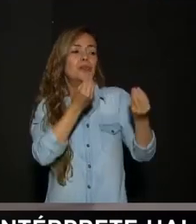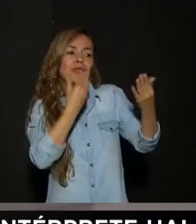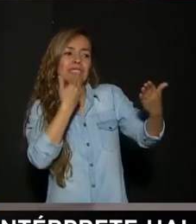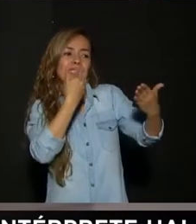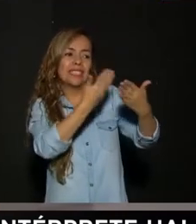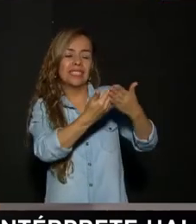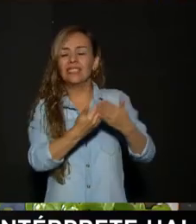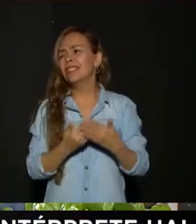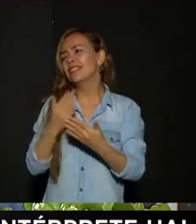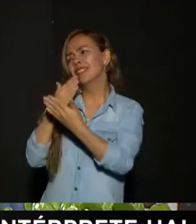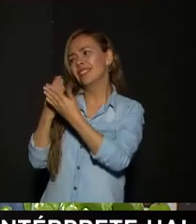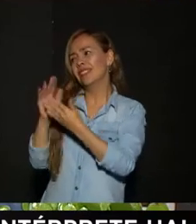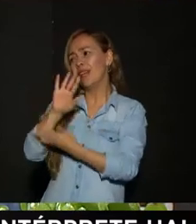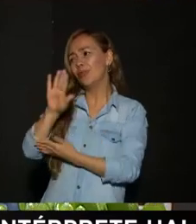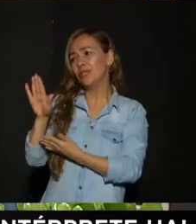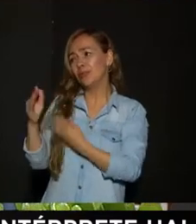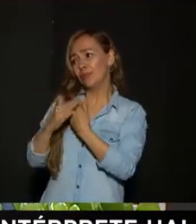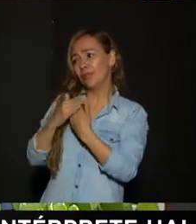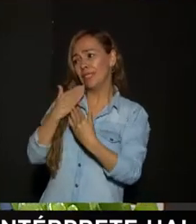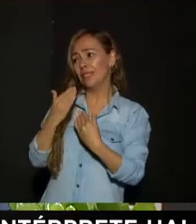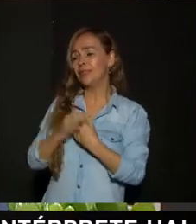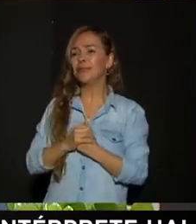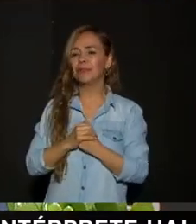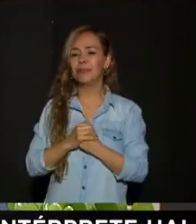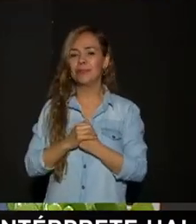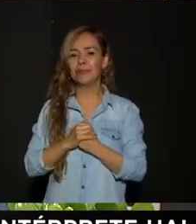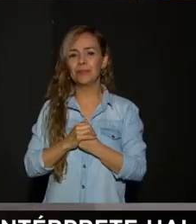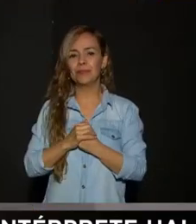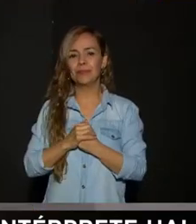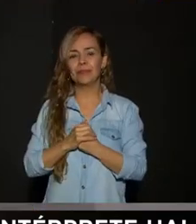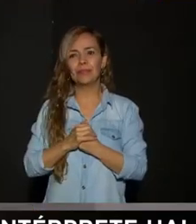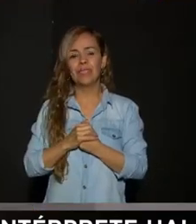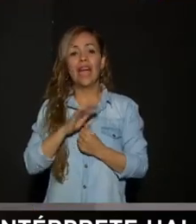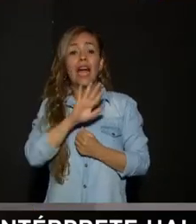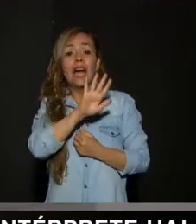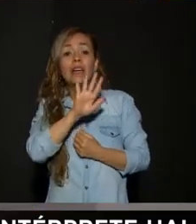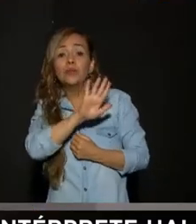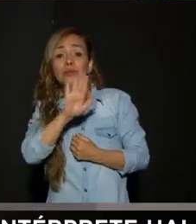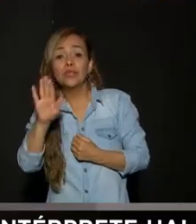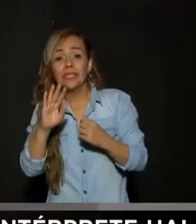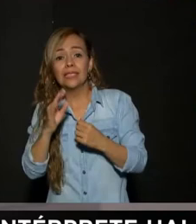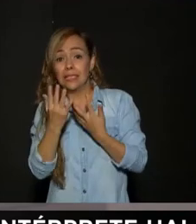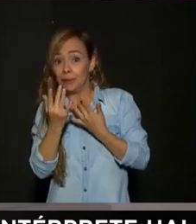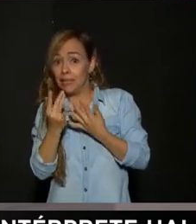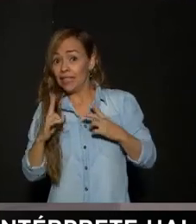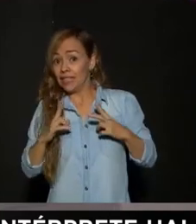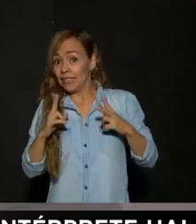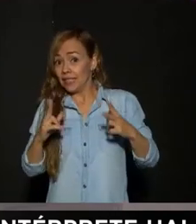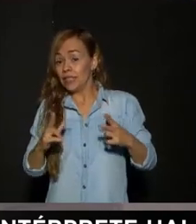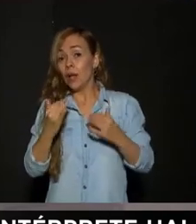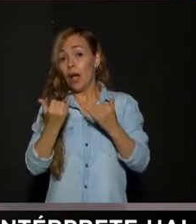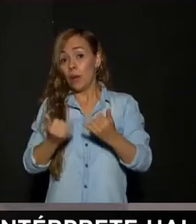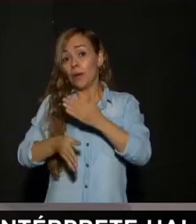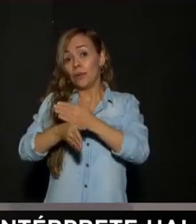gracias Bueno Muchas gracias A ustedes Por habernos invitado Bueno A todos ustedes Los invitamos Para que continúen Con la programación De